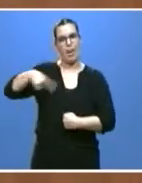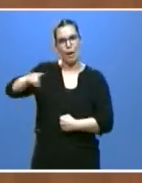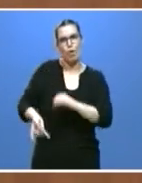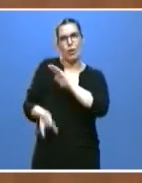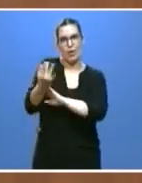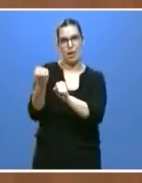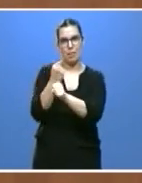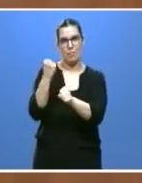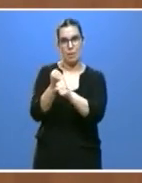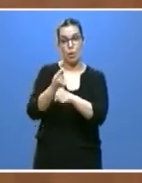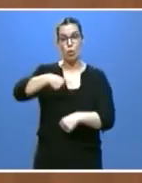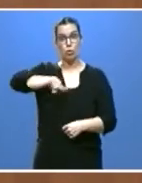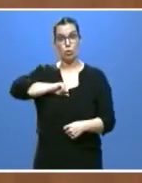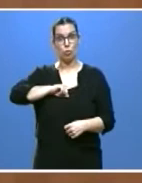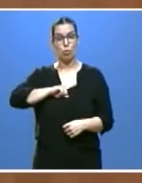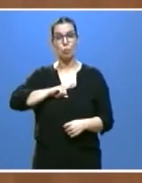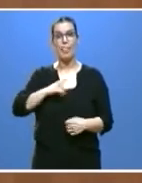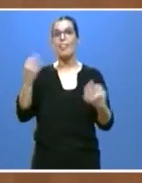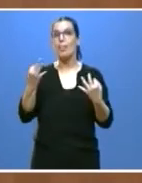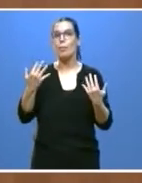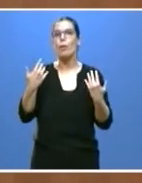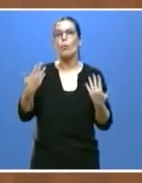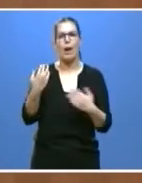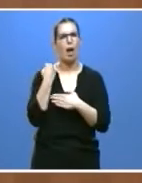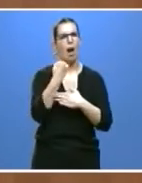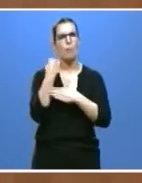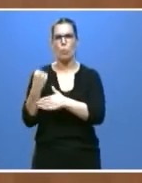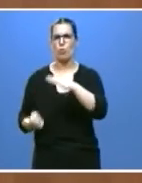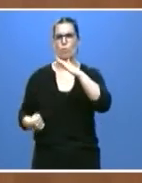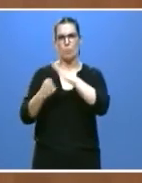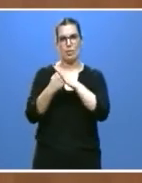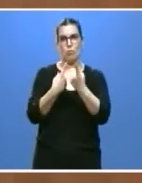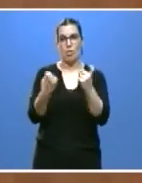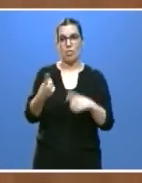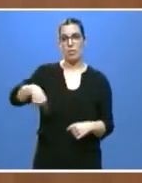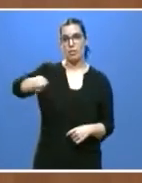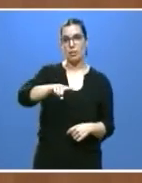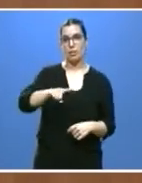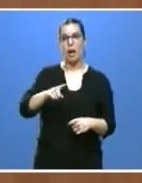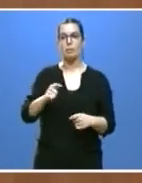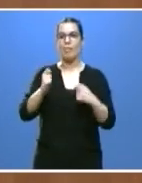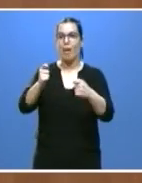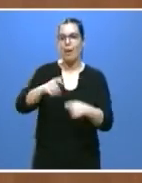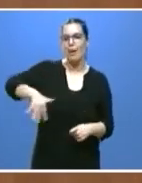Nuestra tarea es prestarles todo el apoyo que necesiten, facilitándoles un entorno propicio para